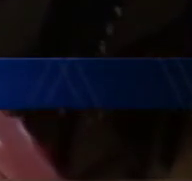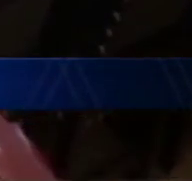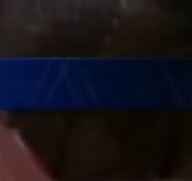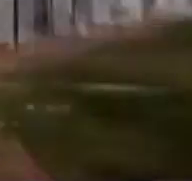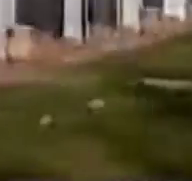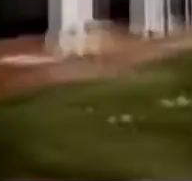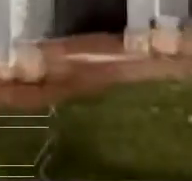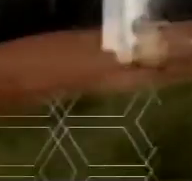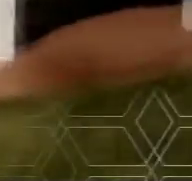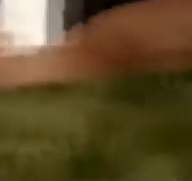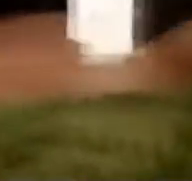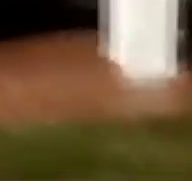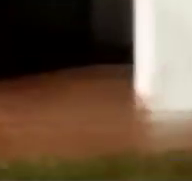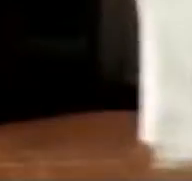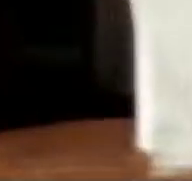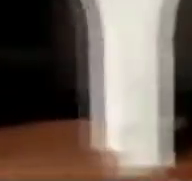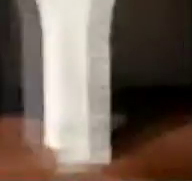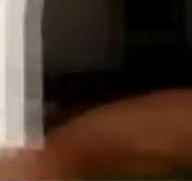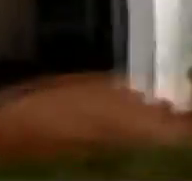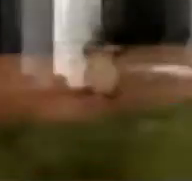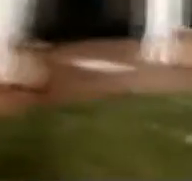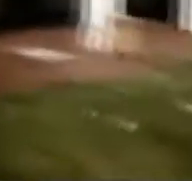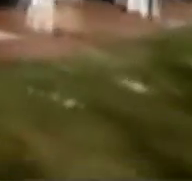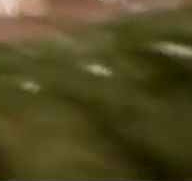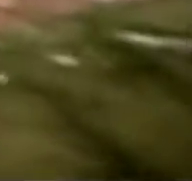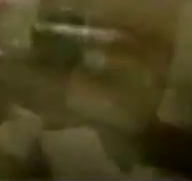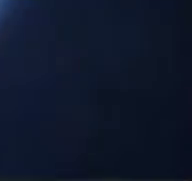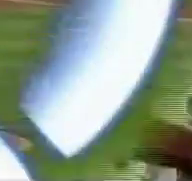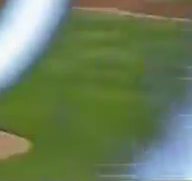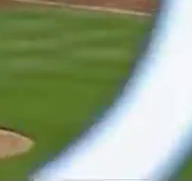aproximadamente 9 millones de dólares.